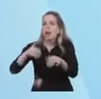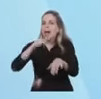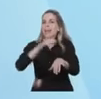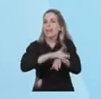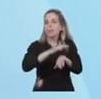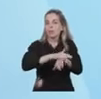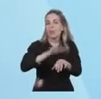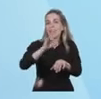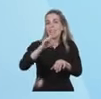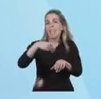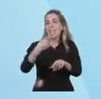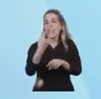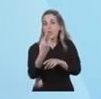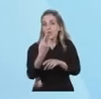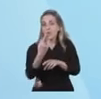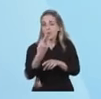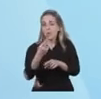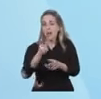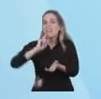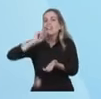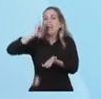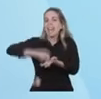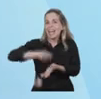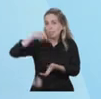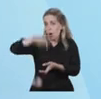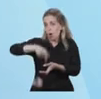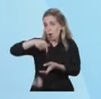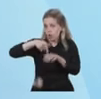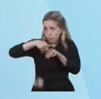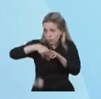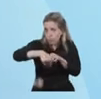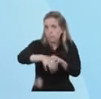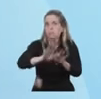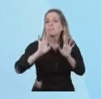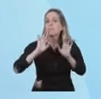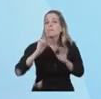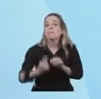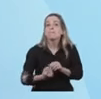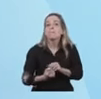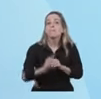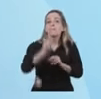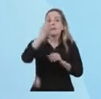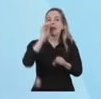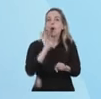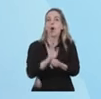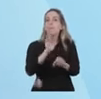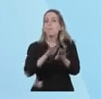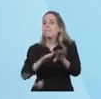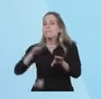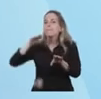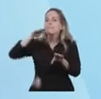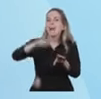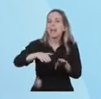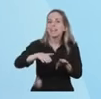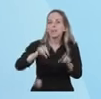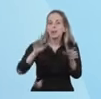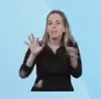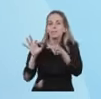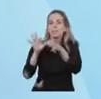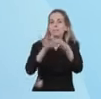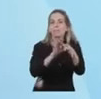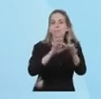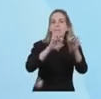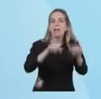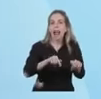urgencia que hoy estamos dictando será el primer paso de ese plan. A